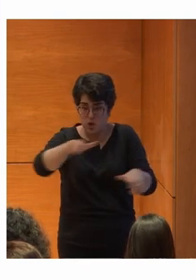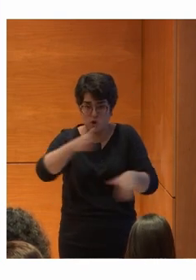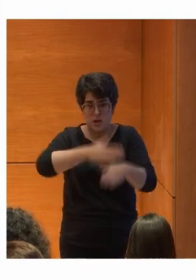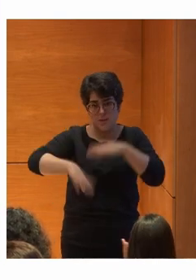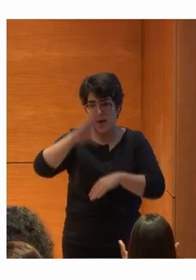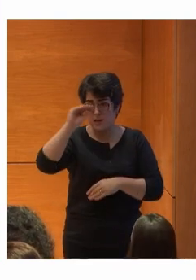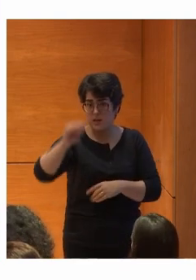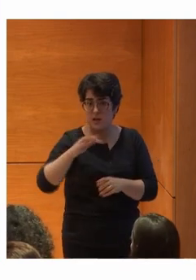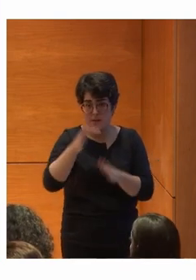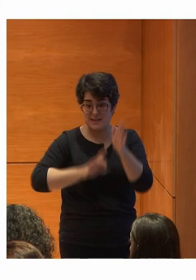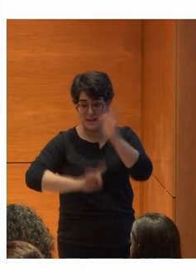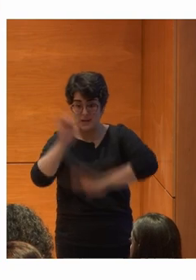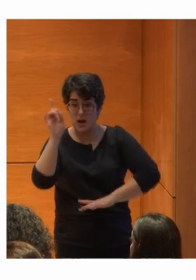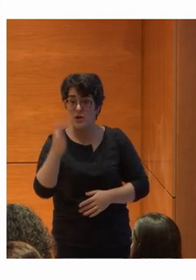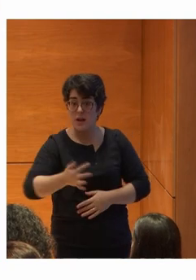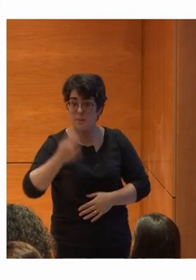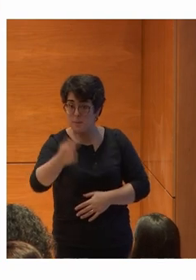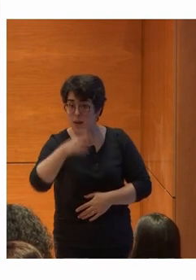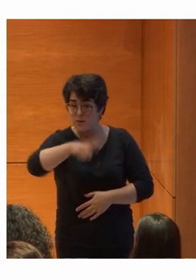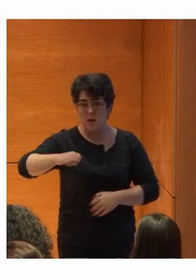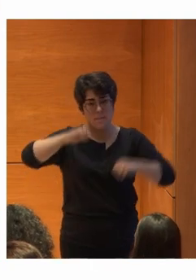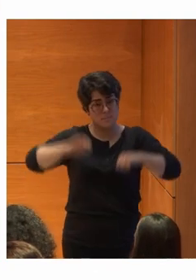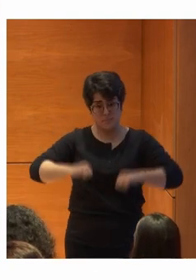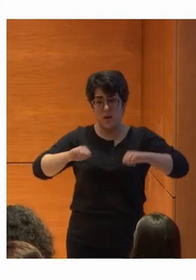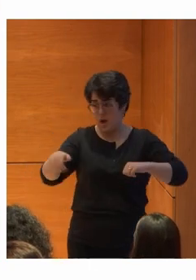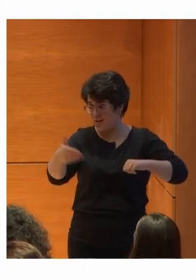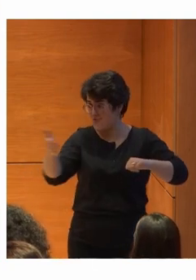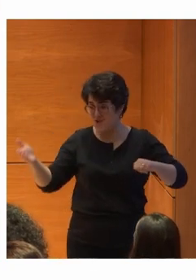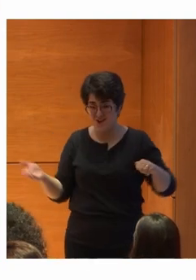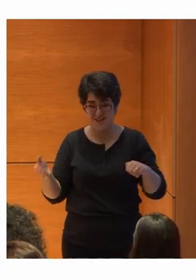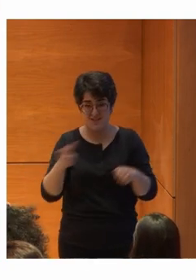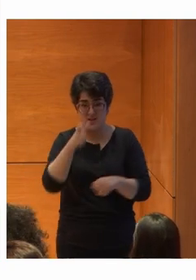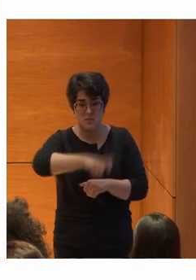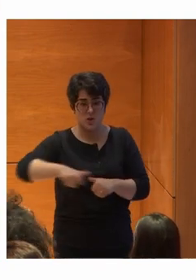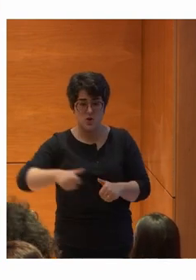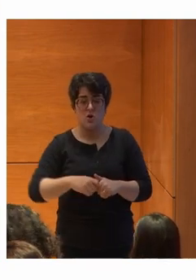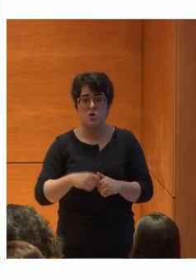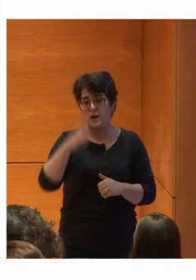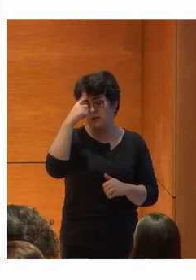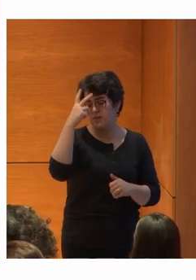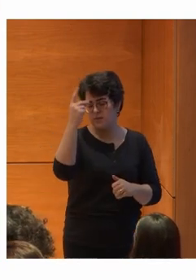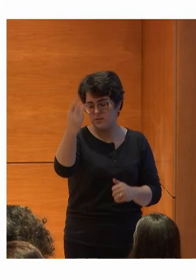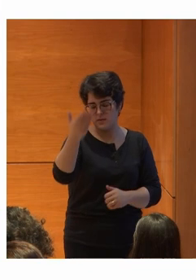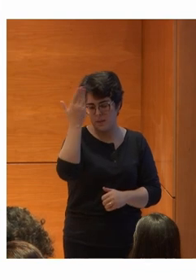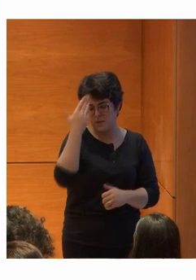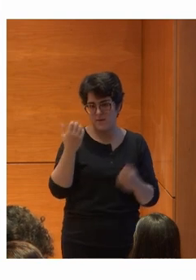discapacidad intelectual Y del desarrollo Y también De muchos mayores De personas Que sufren De deterioro cognitivo